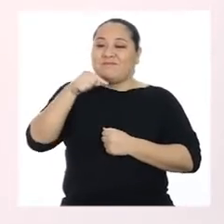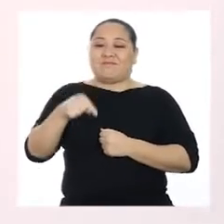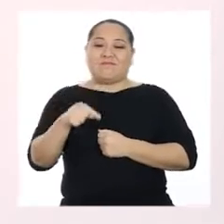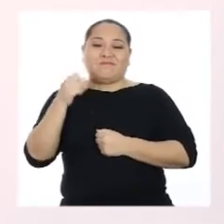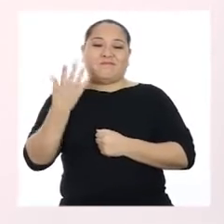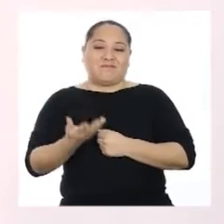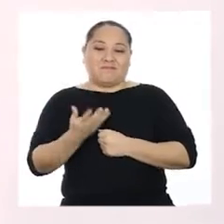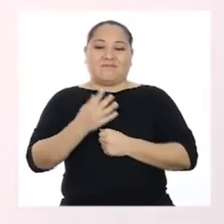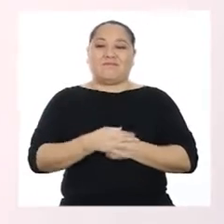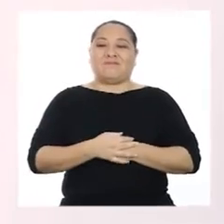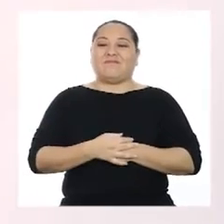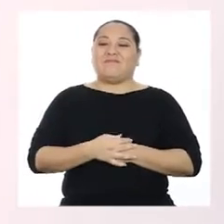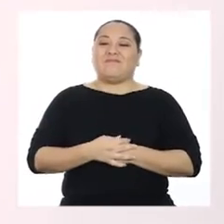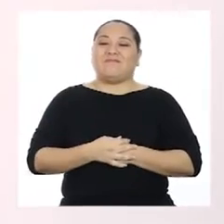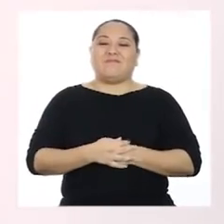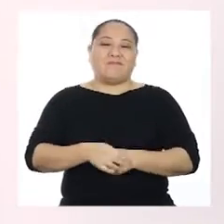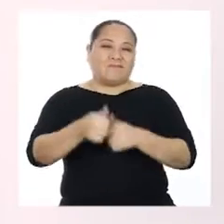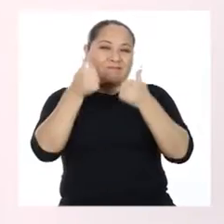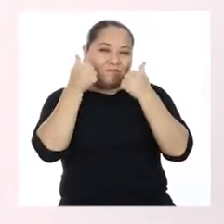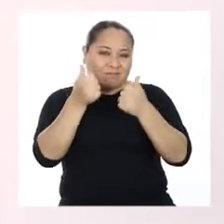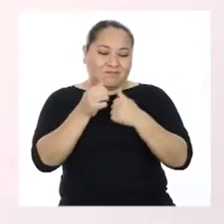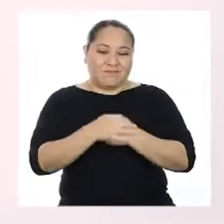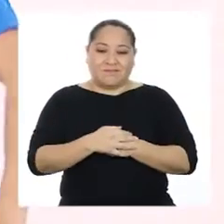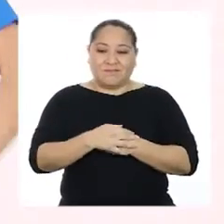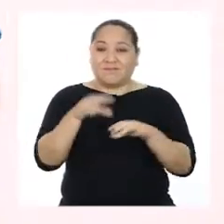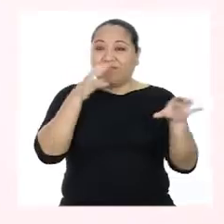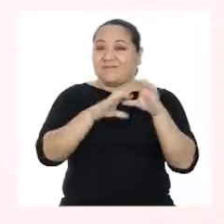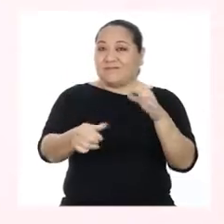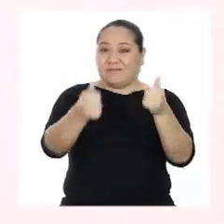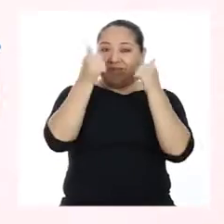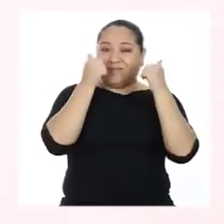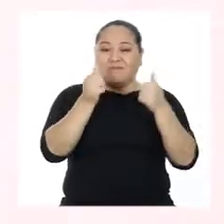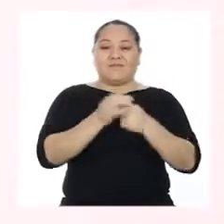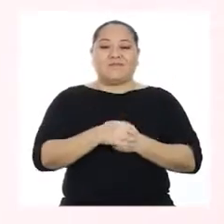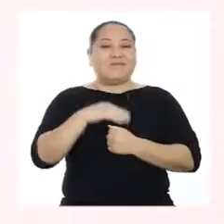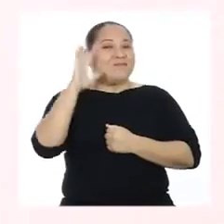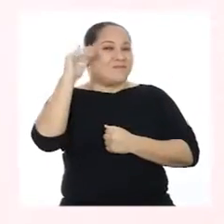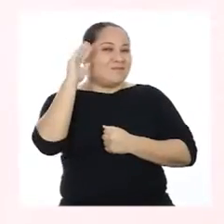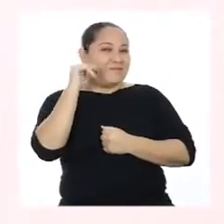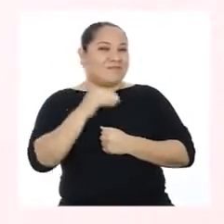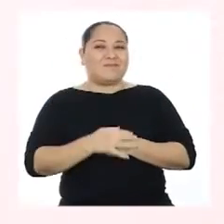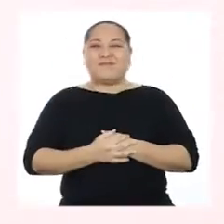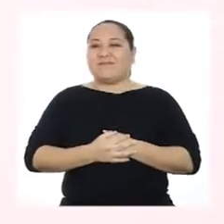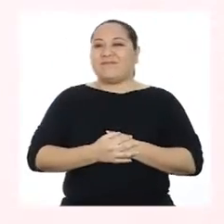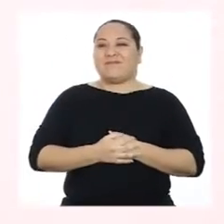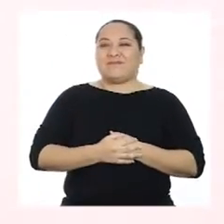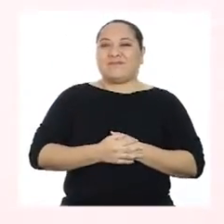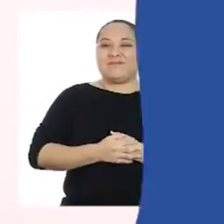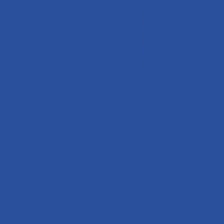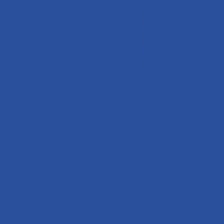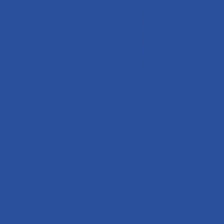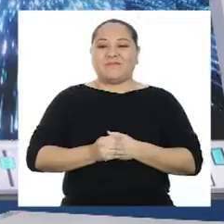Y... Wow. Wow. Ah. Excelente. Lo hemos hecho muy bien. Nos vemos.